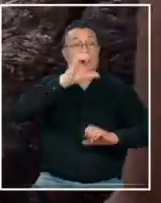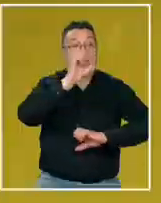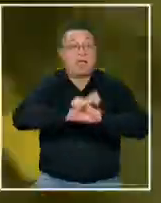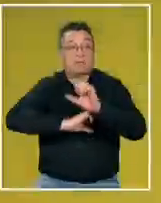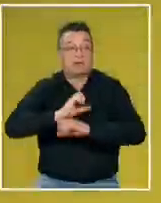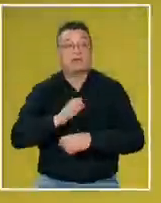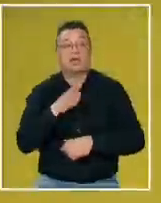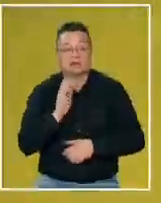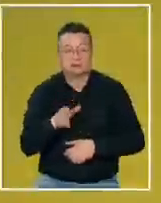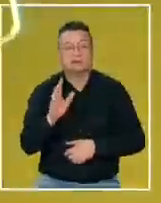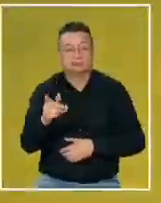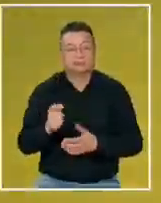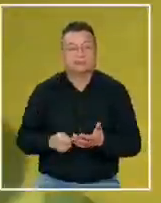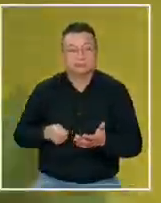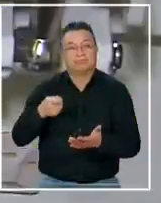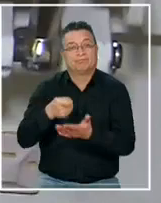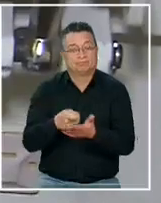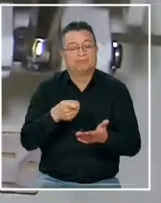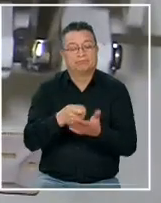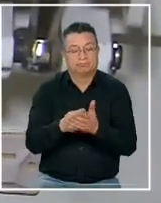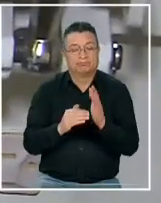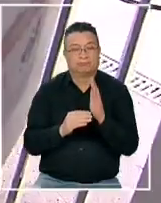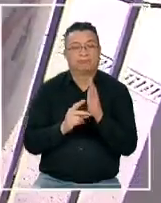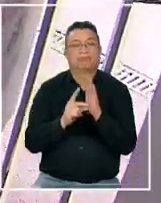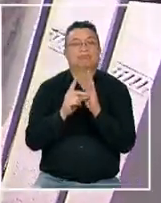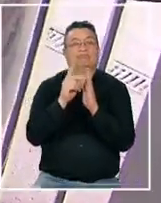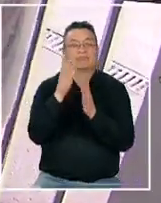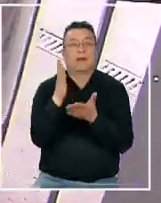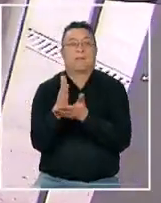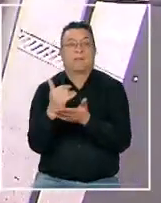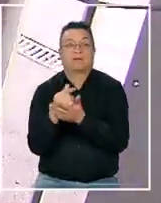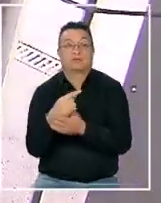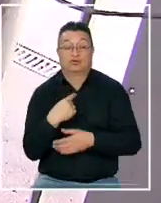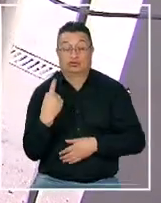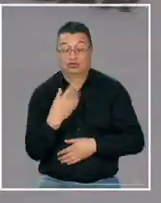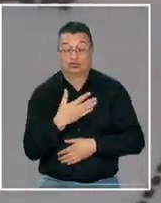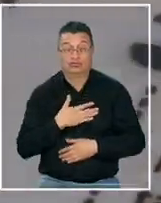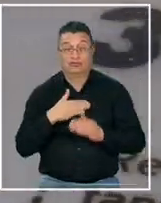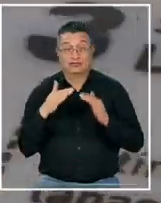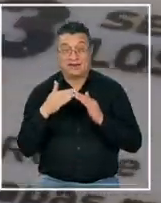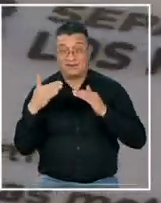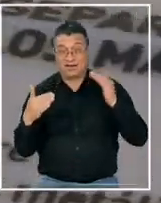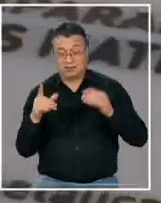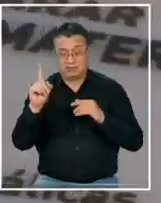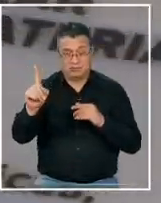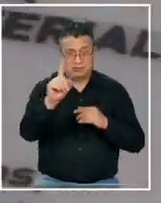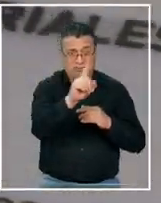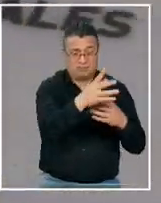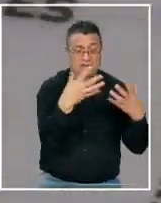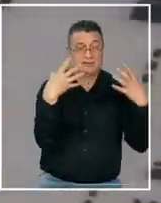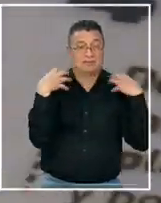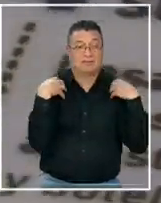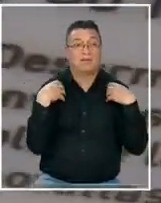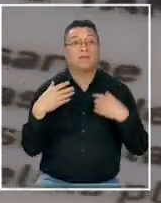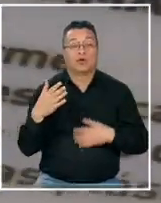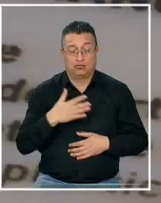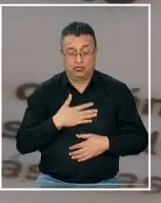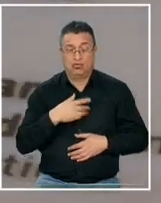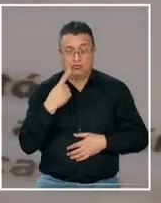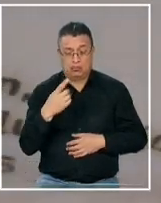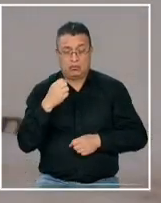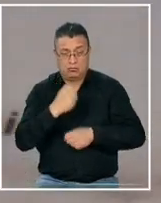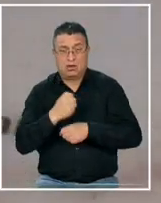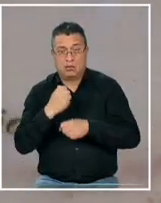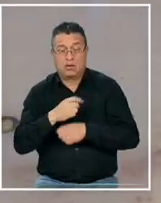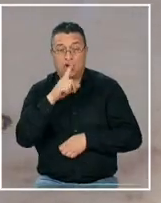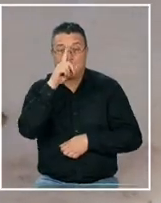continúen invirtiendo y desarrollando planes y nosotros cada vecino haga lo propio soy una hormiga y yo creo que si varias